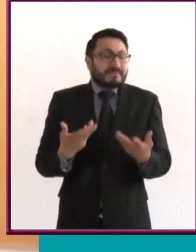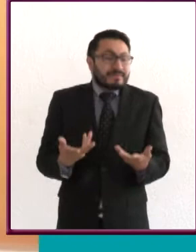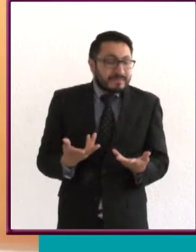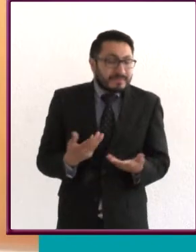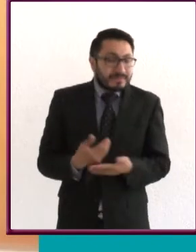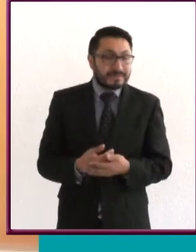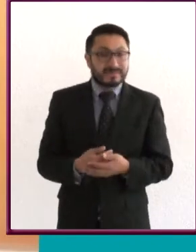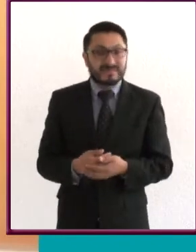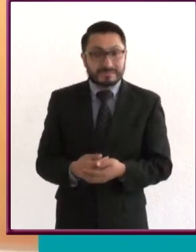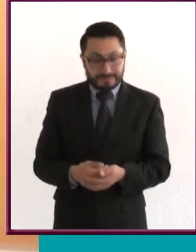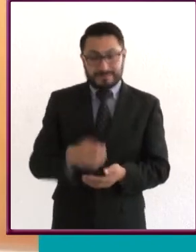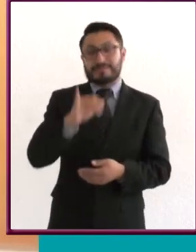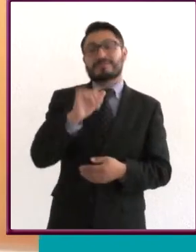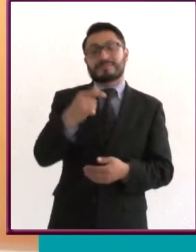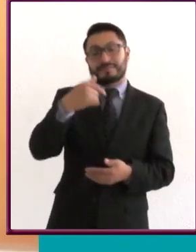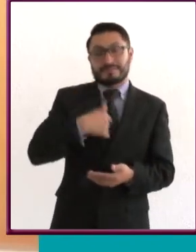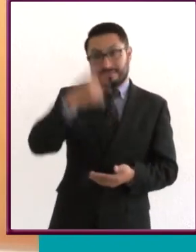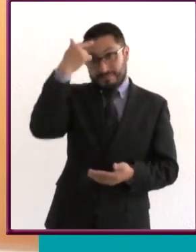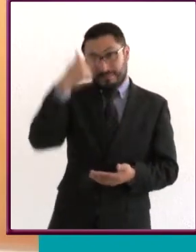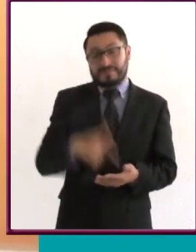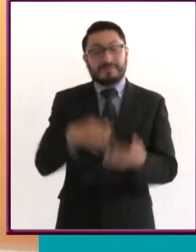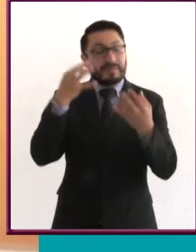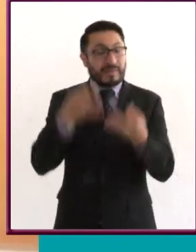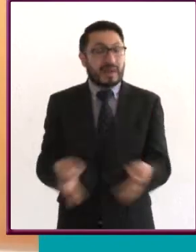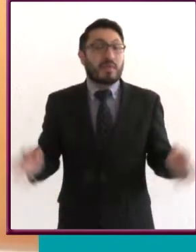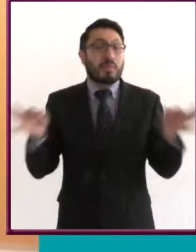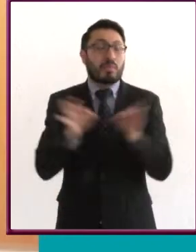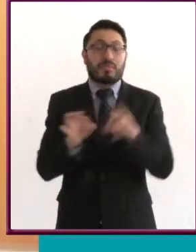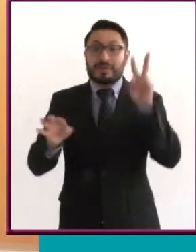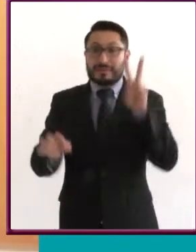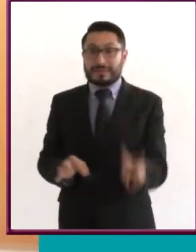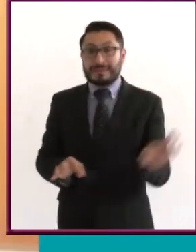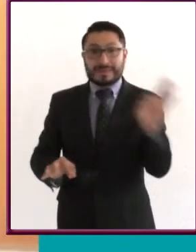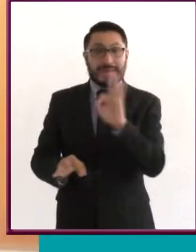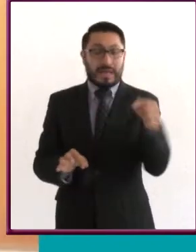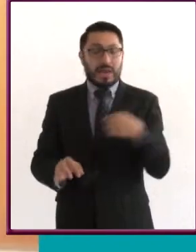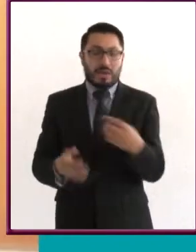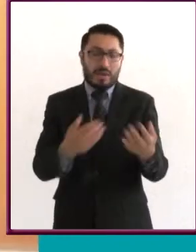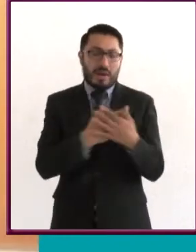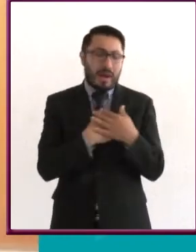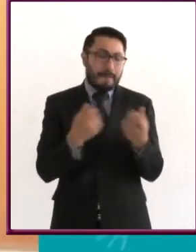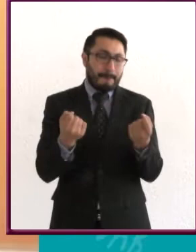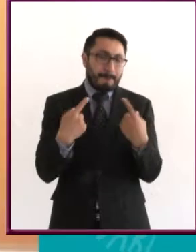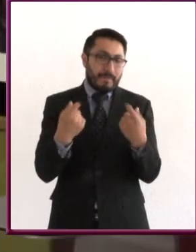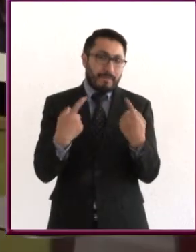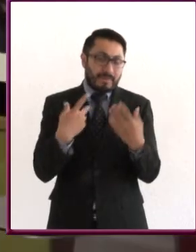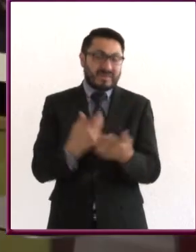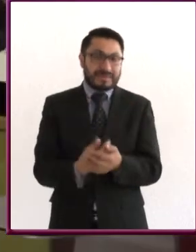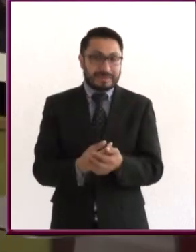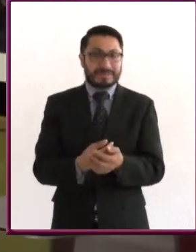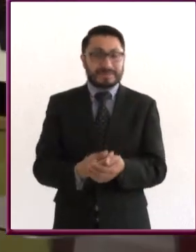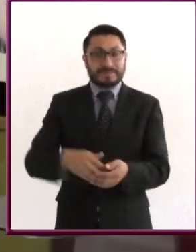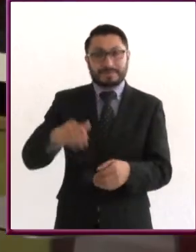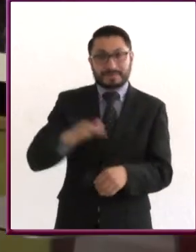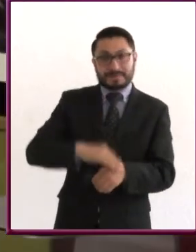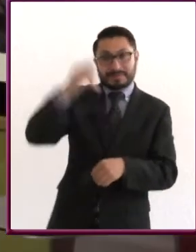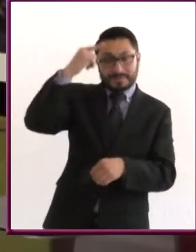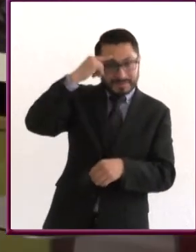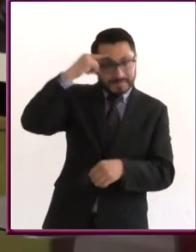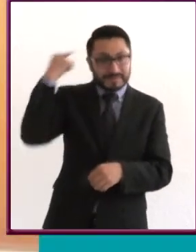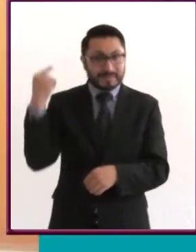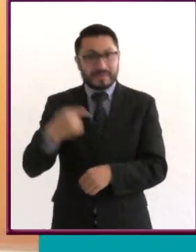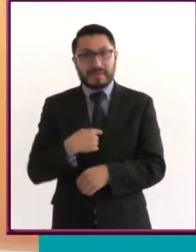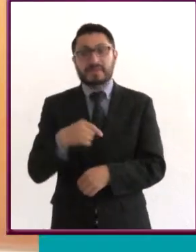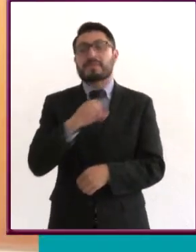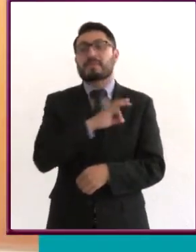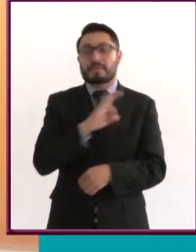Por supuesto, o sea, de hecho yo creo que es esencial, ¿no? Si yo me amo a mí, va a ser mucho más fácil que